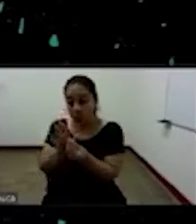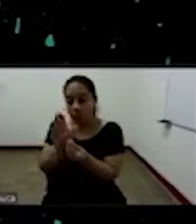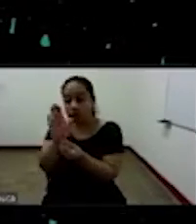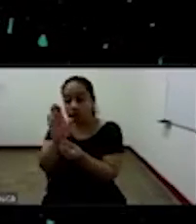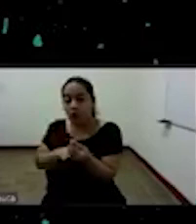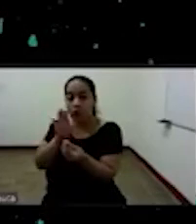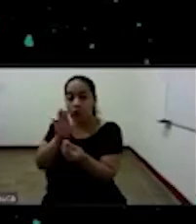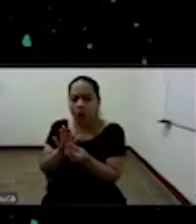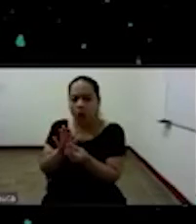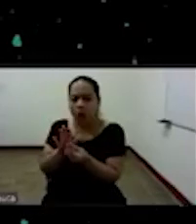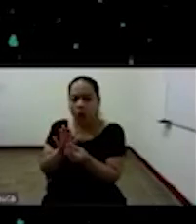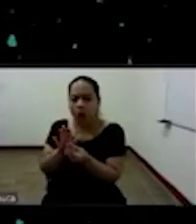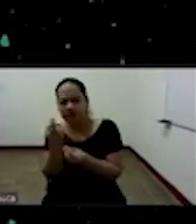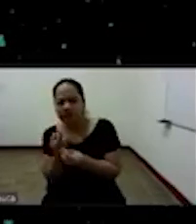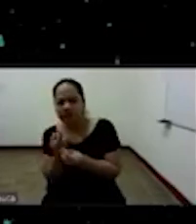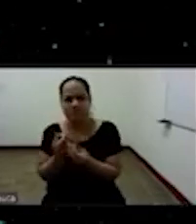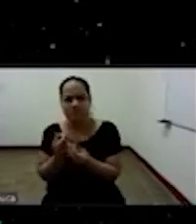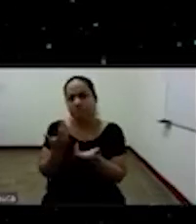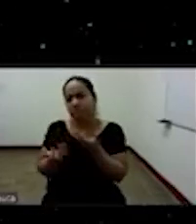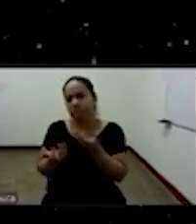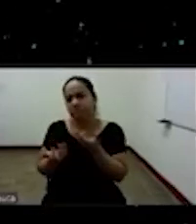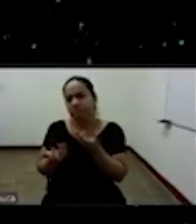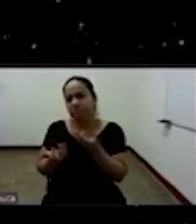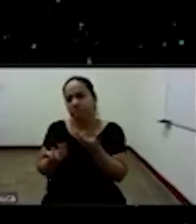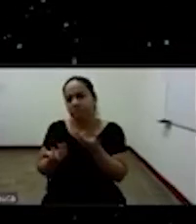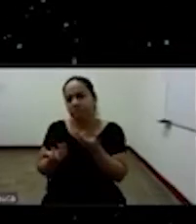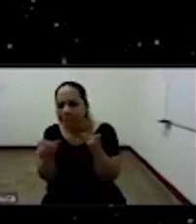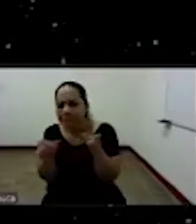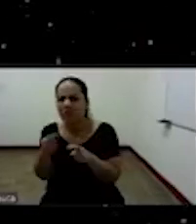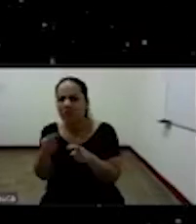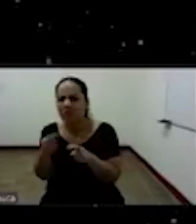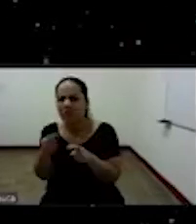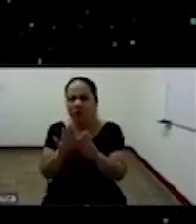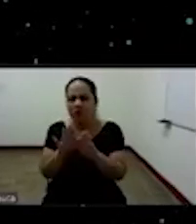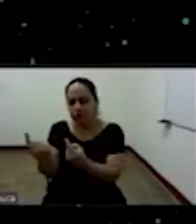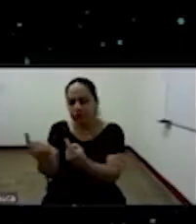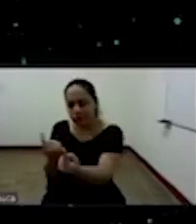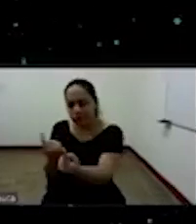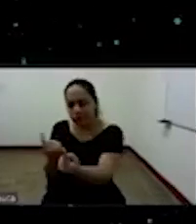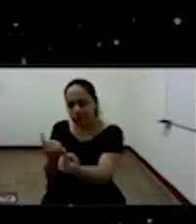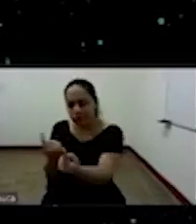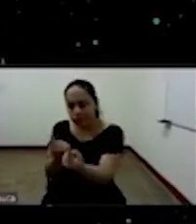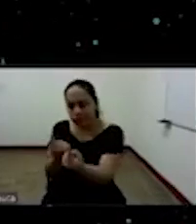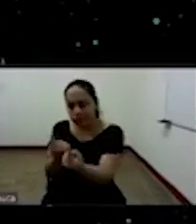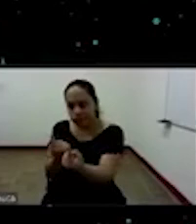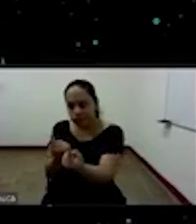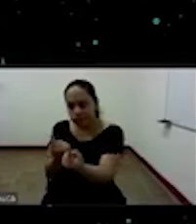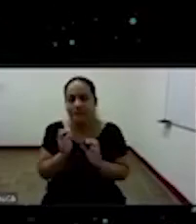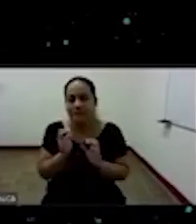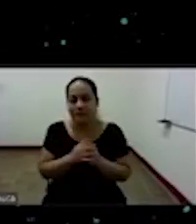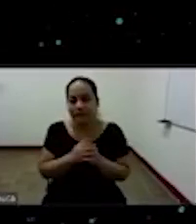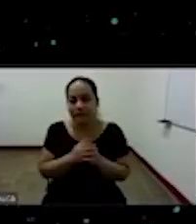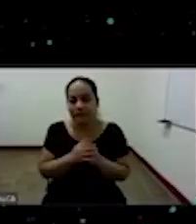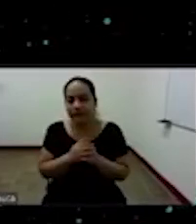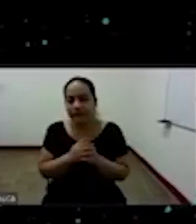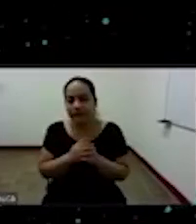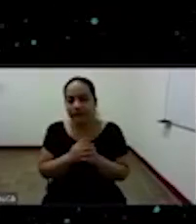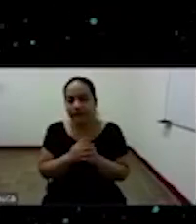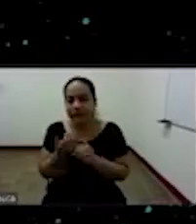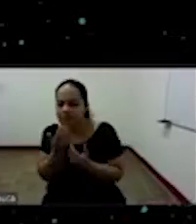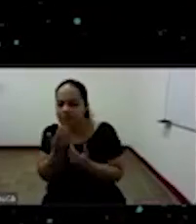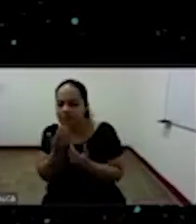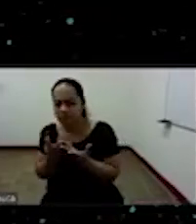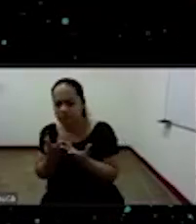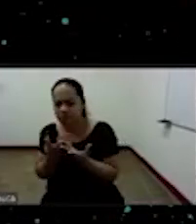de personas jóvenes se por ejemplo se se pronuncien o